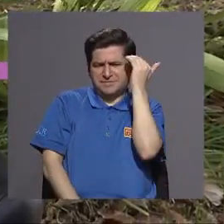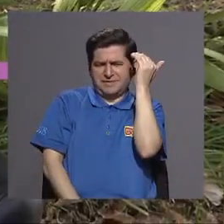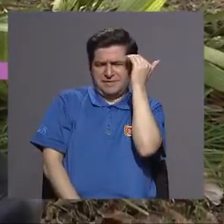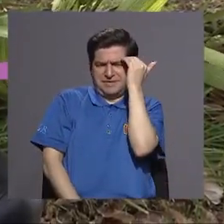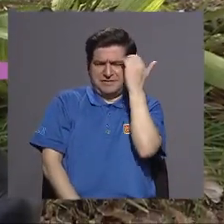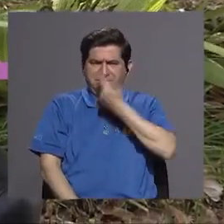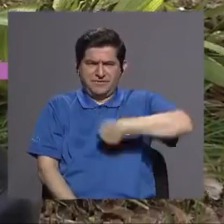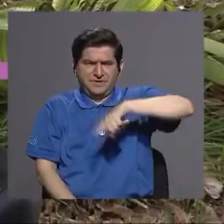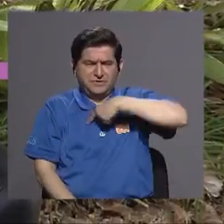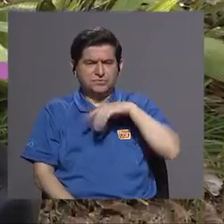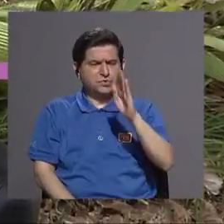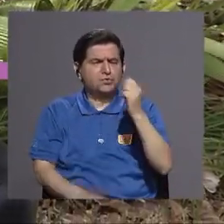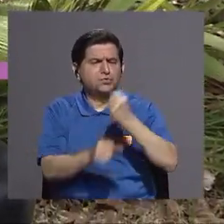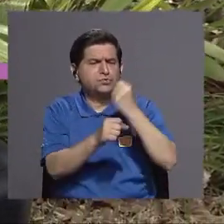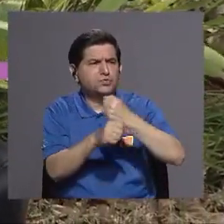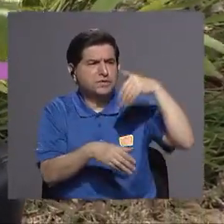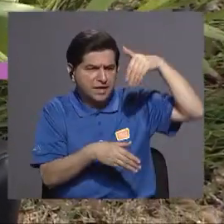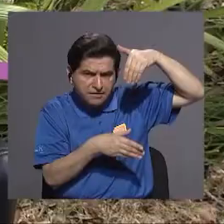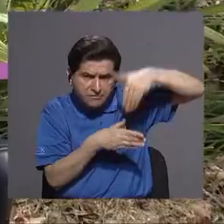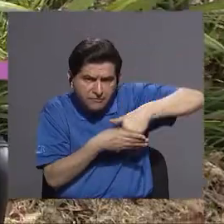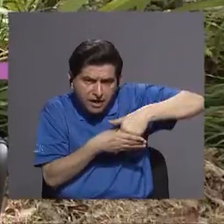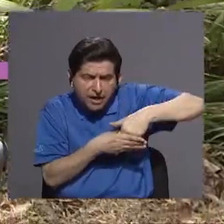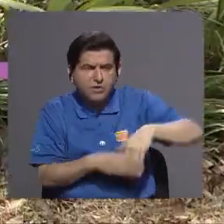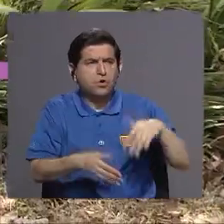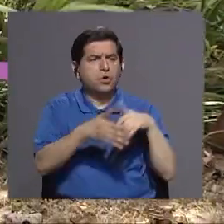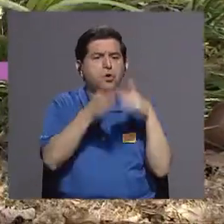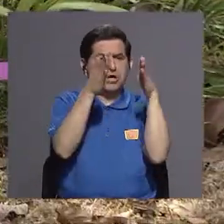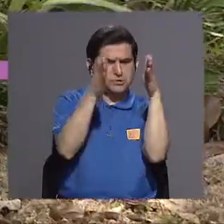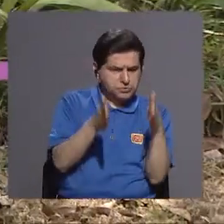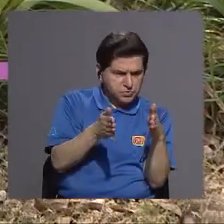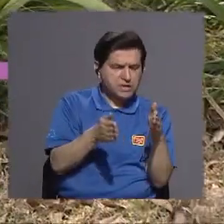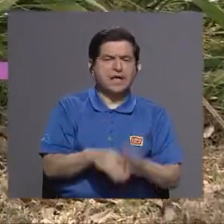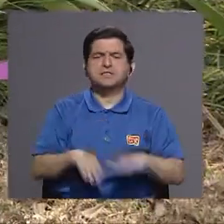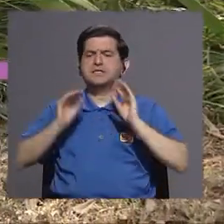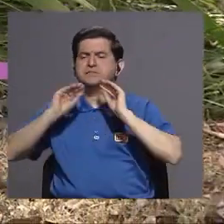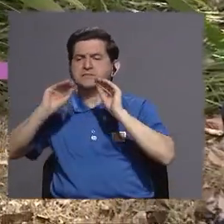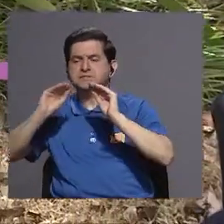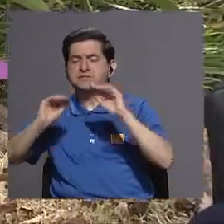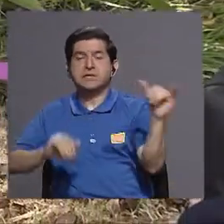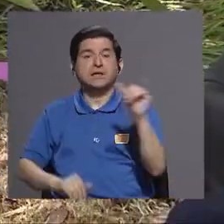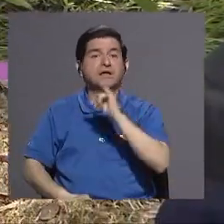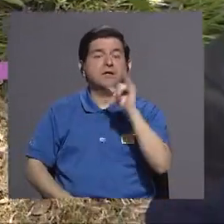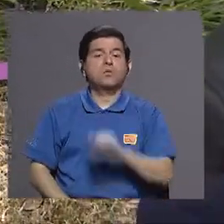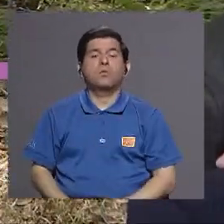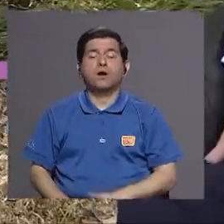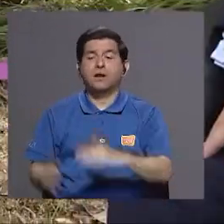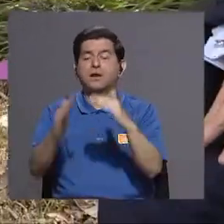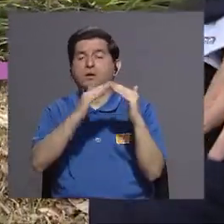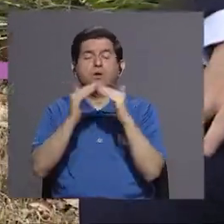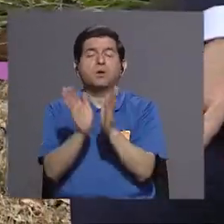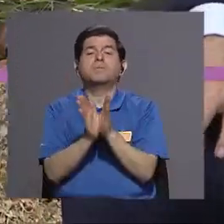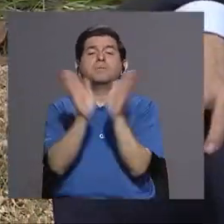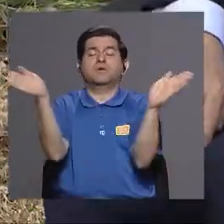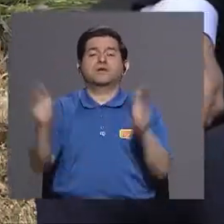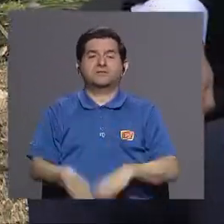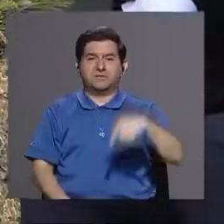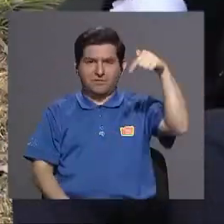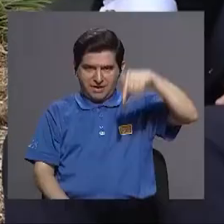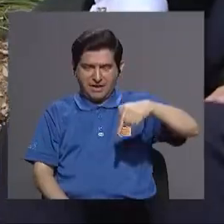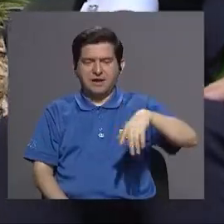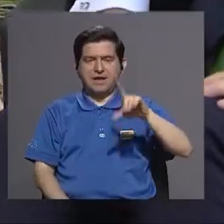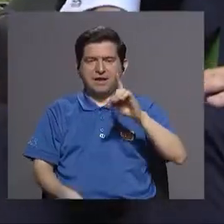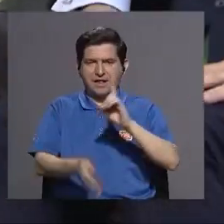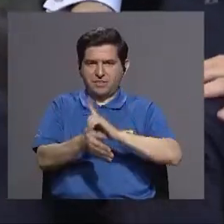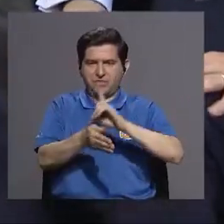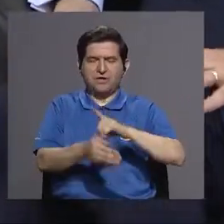conocer un poquito más cuáles son sus labores internas tanto con los estudiantes en la parte docente y también con el público en general está con nosotros